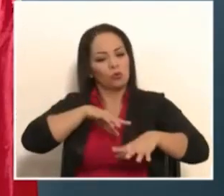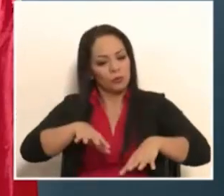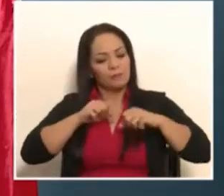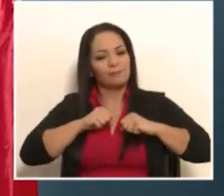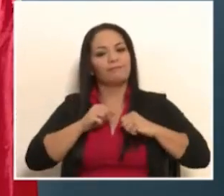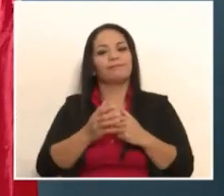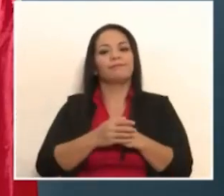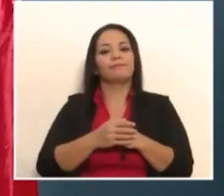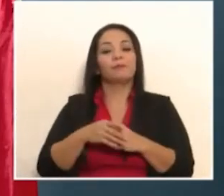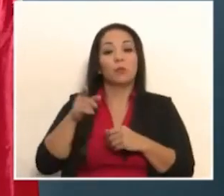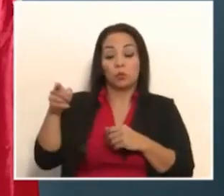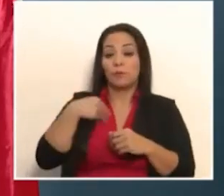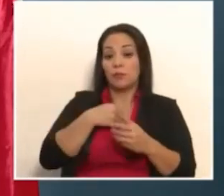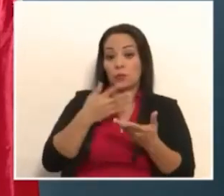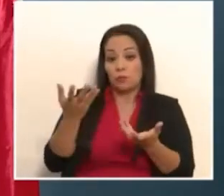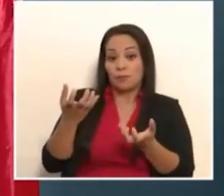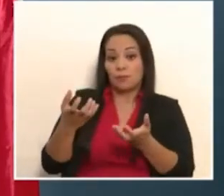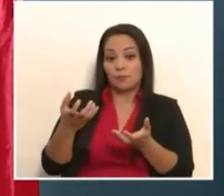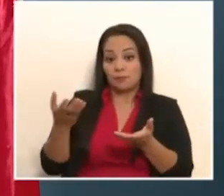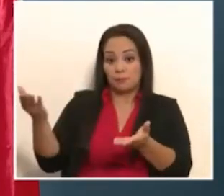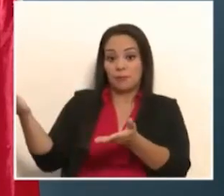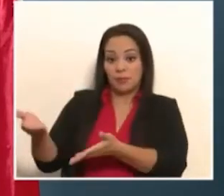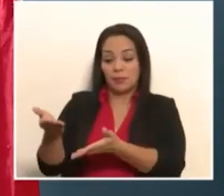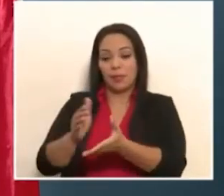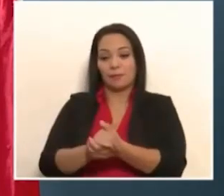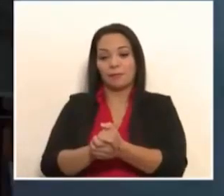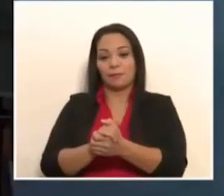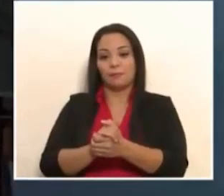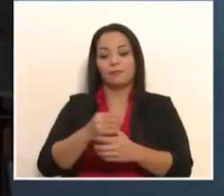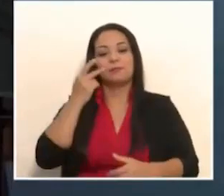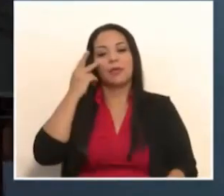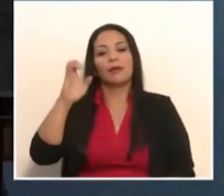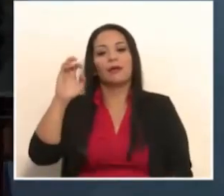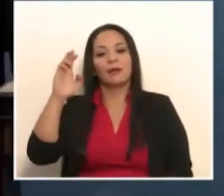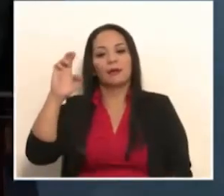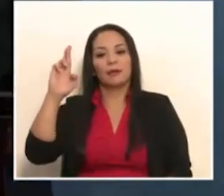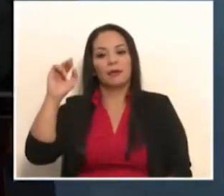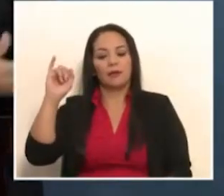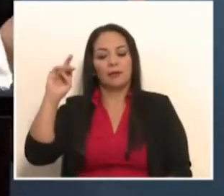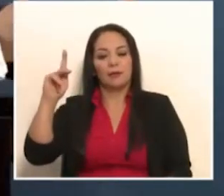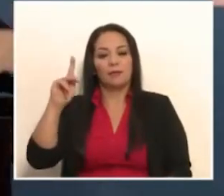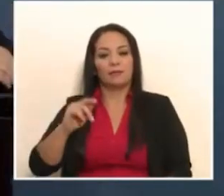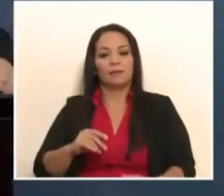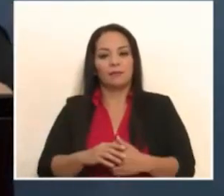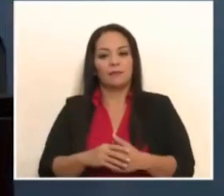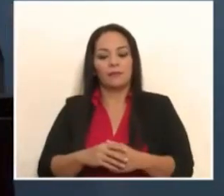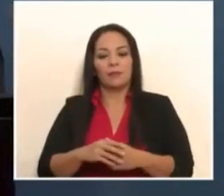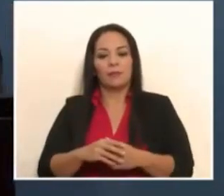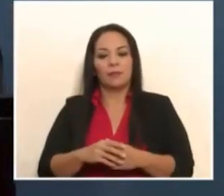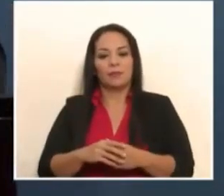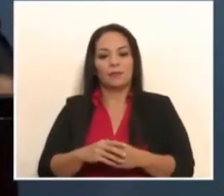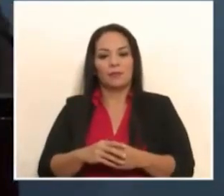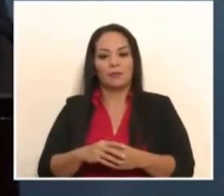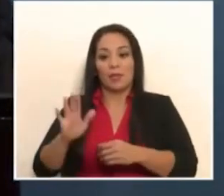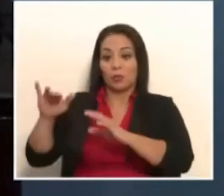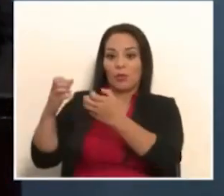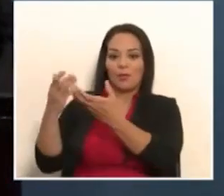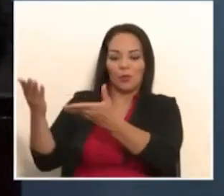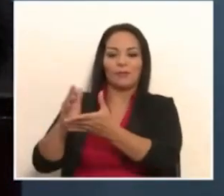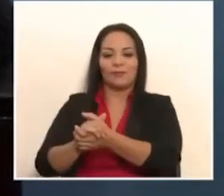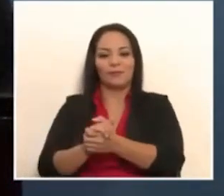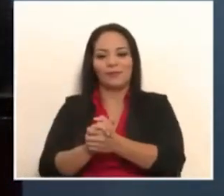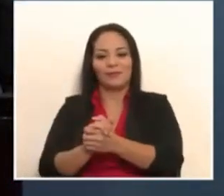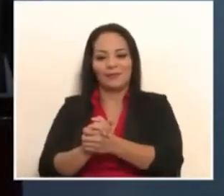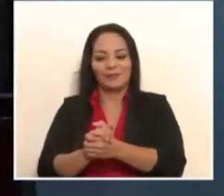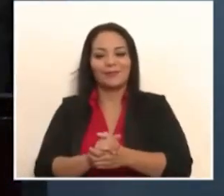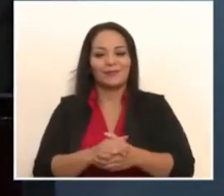usted quiere presentarlos, se los paso yo. Don Erick Lacayo, señor ministro, ¿qué prefiere? Sí, como usted manda. En su equipo, como usted quiera.